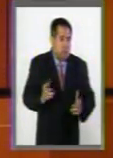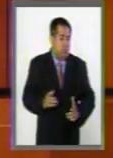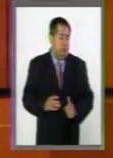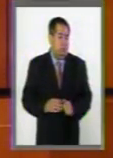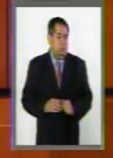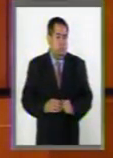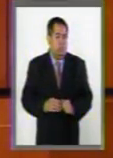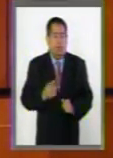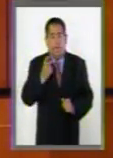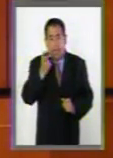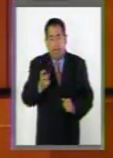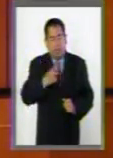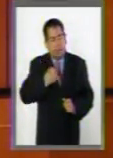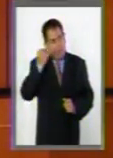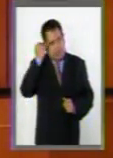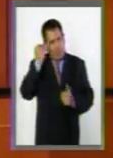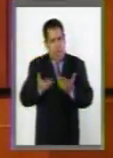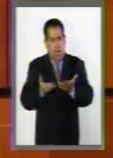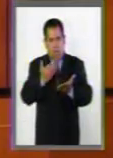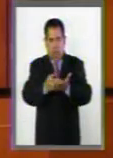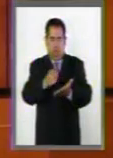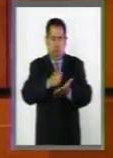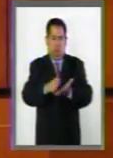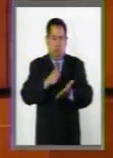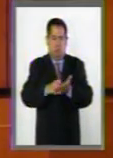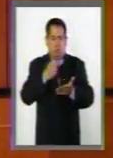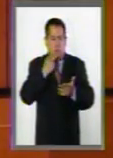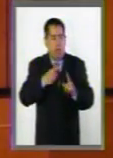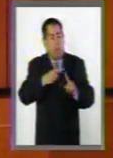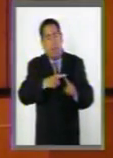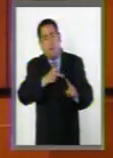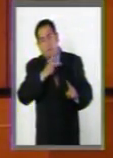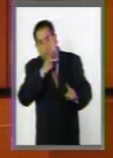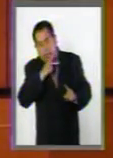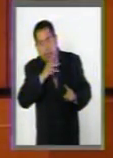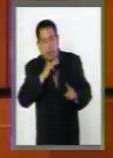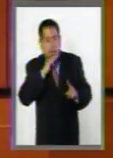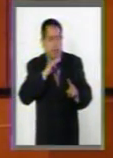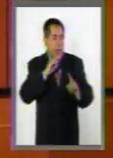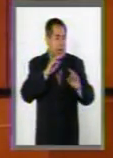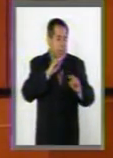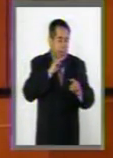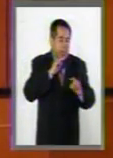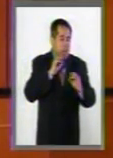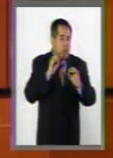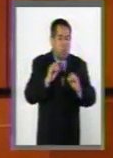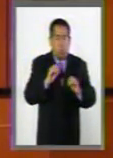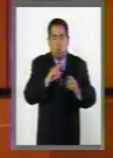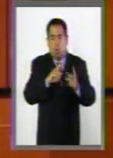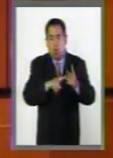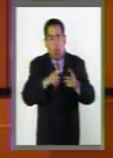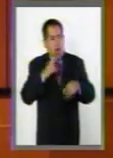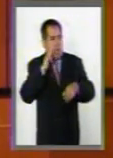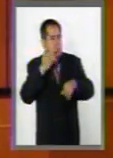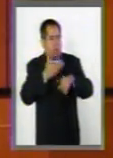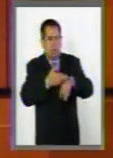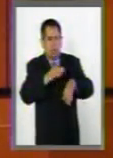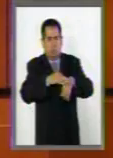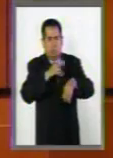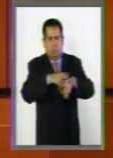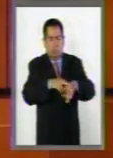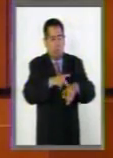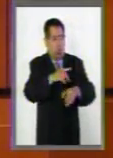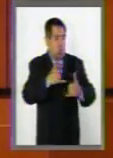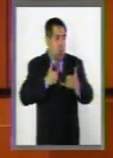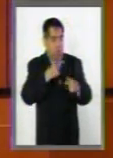De ahí que el planteamiento es, el padre, la madre o el responsable legal del